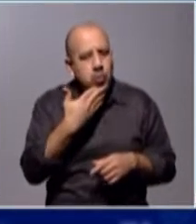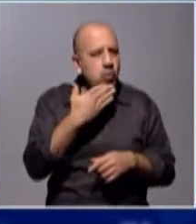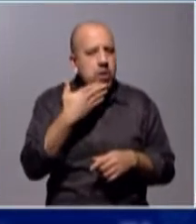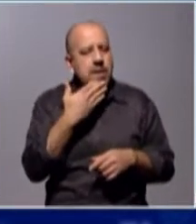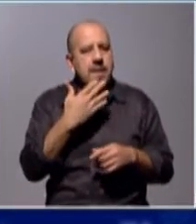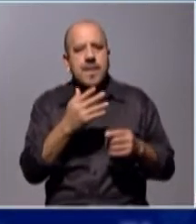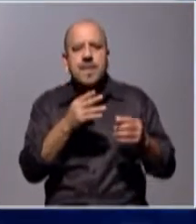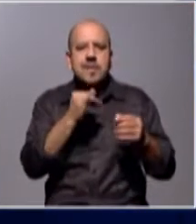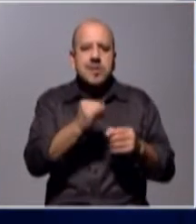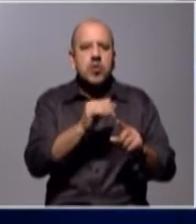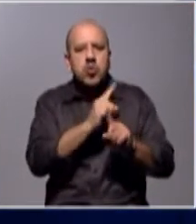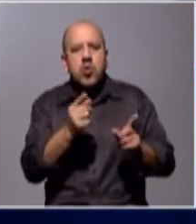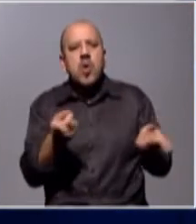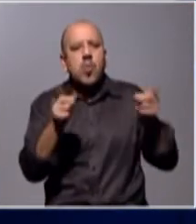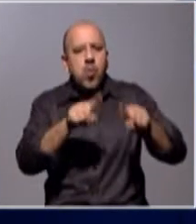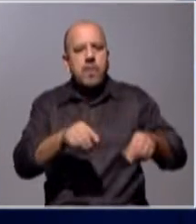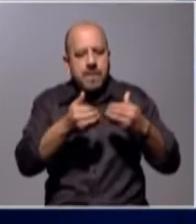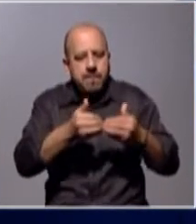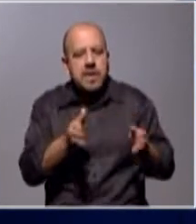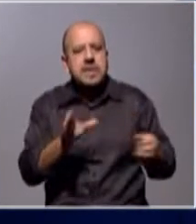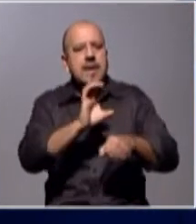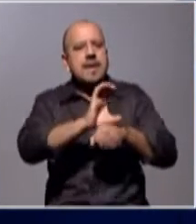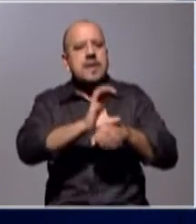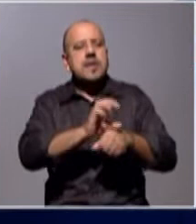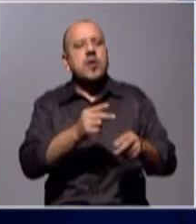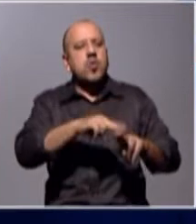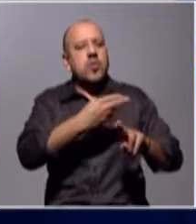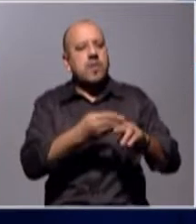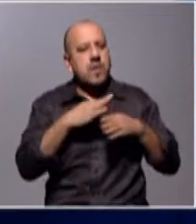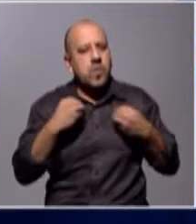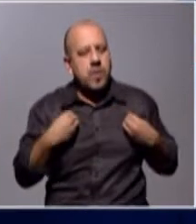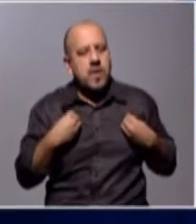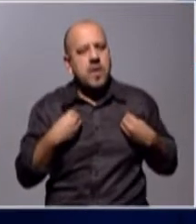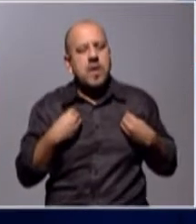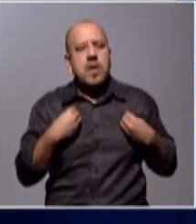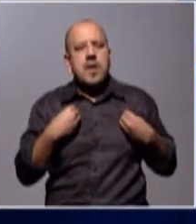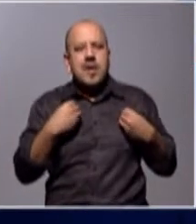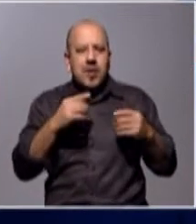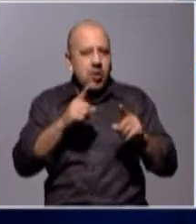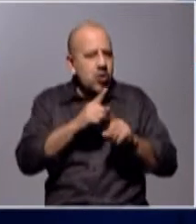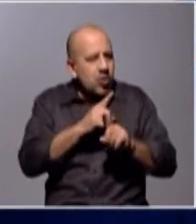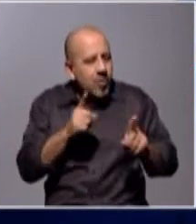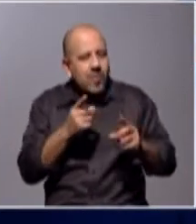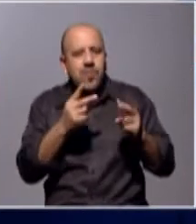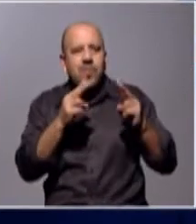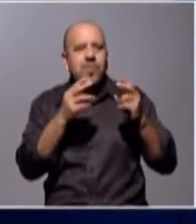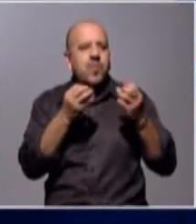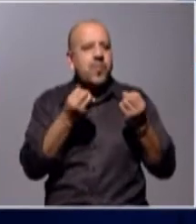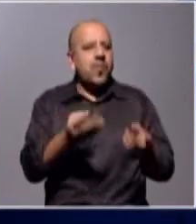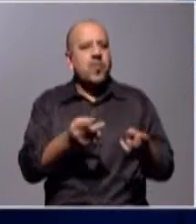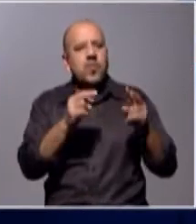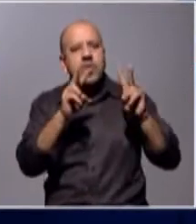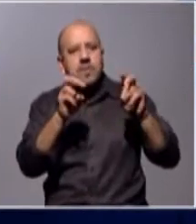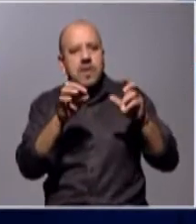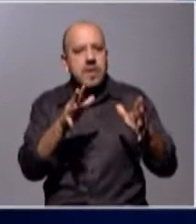con respecto a la vuelta a clases en las escuelas rurales, no por el riesgo, o sea, el riesgo era